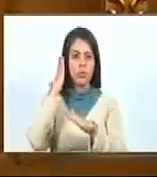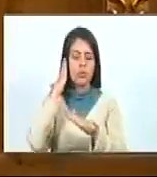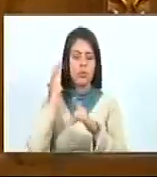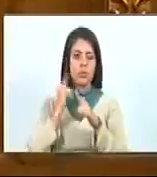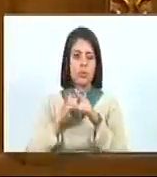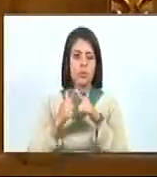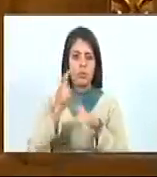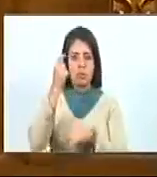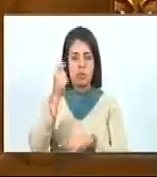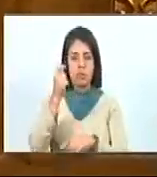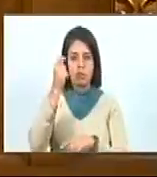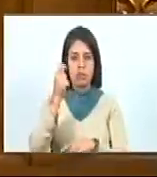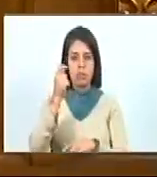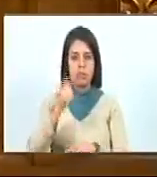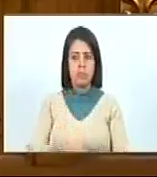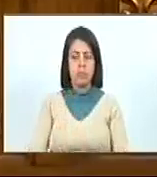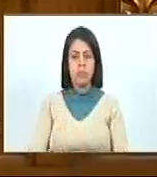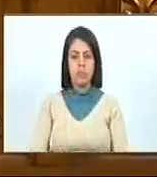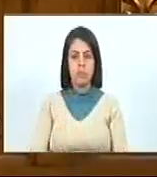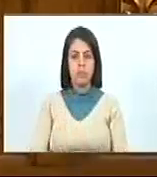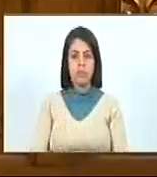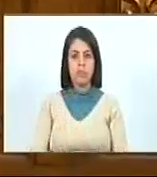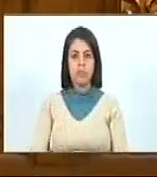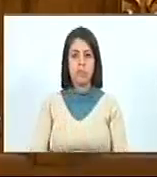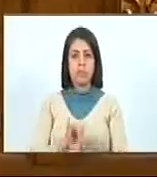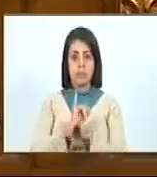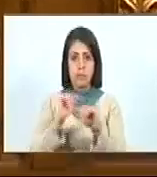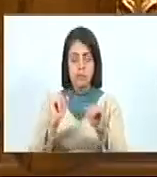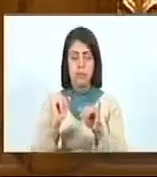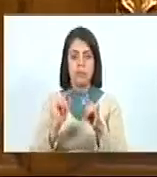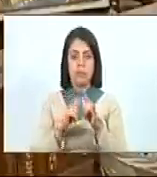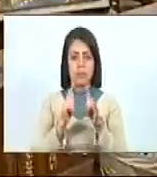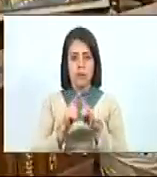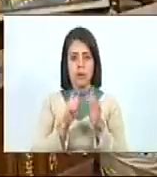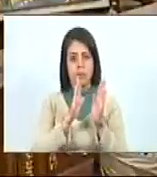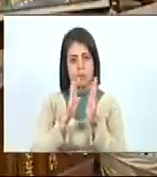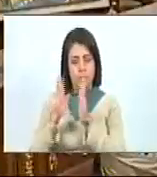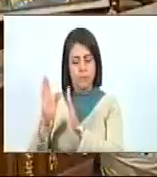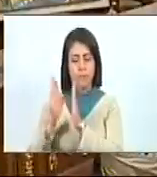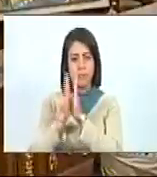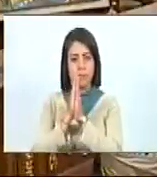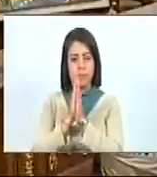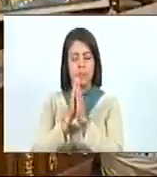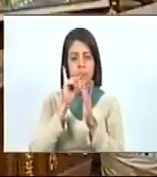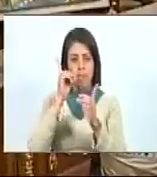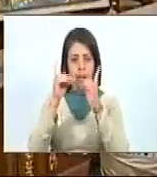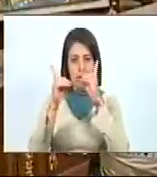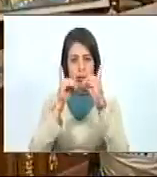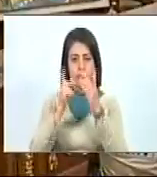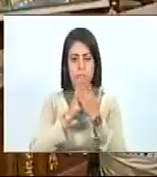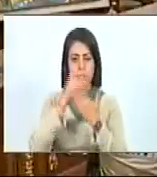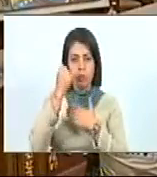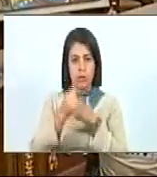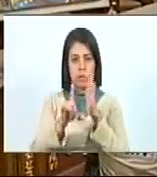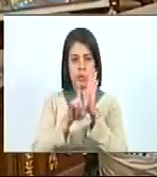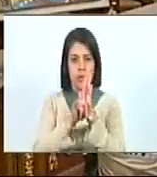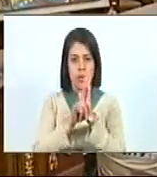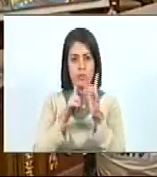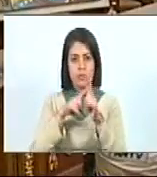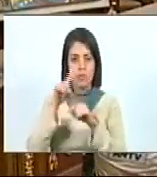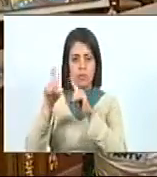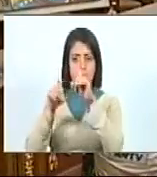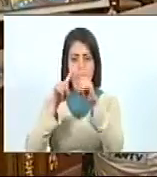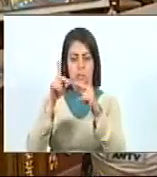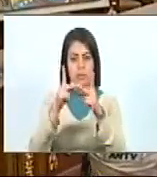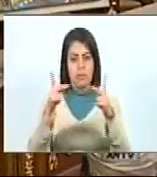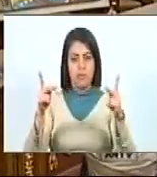Querido diputado, está extraordinaria la participación, pero estaríamos fuera de orden. Chévere. Primera discusión de un proyecto de ley, para eso es la consulta pública.